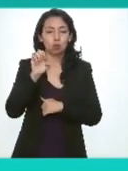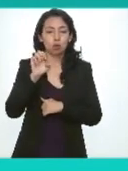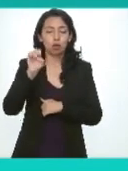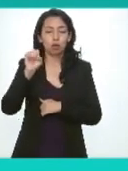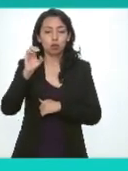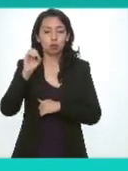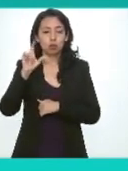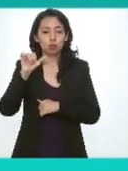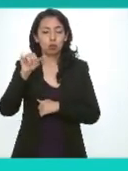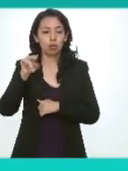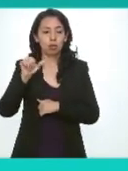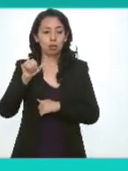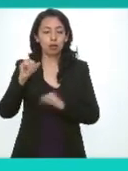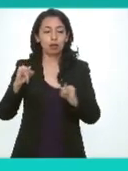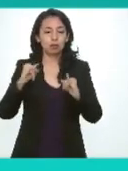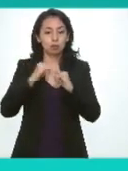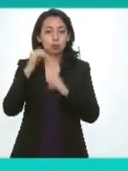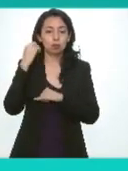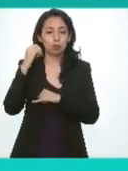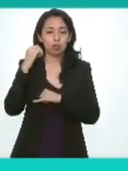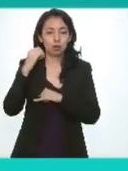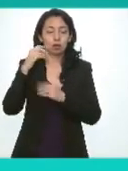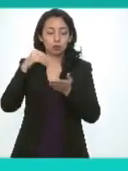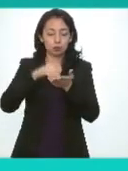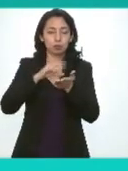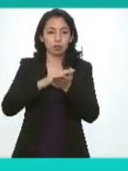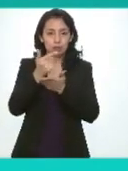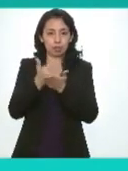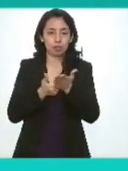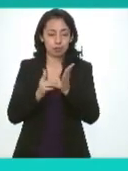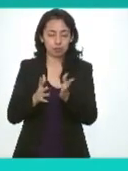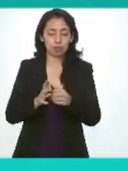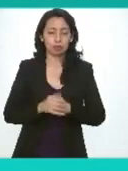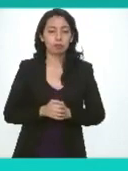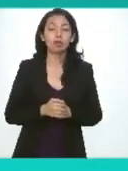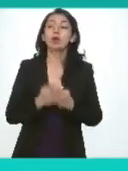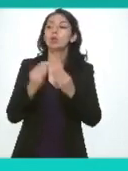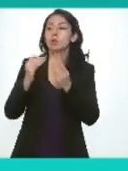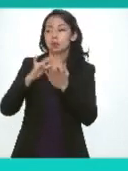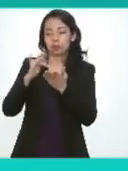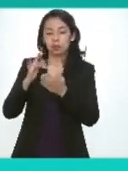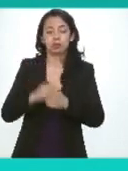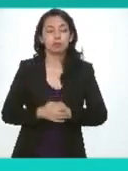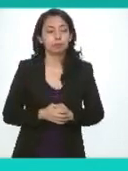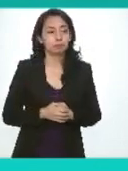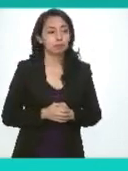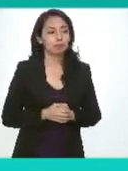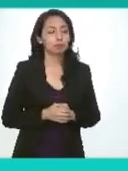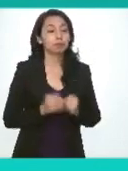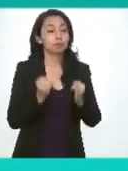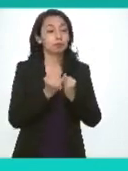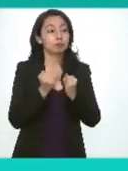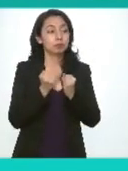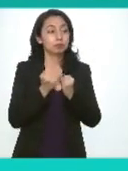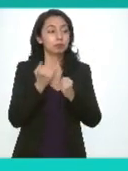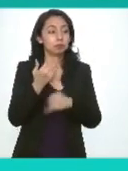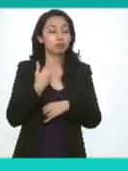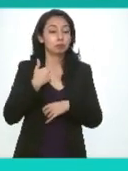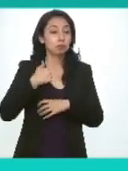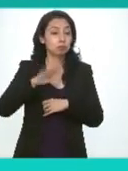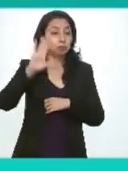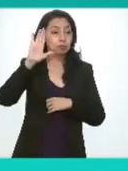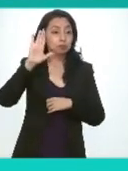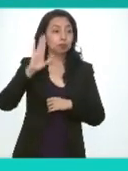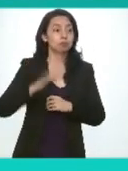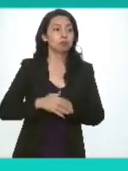de el Instituto de Oaxaca tomamos su asistencia comisionada muchas gracias secretario también me ha pedido la palabra también